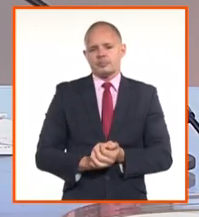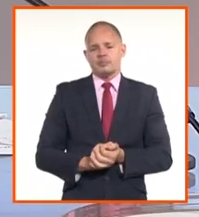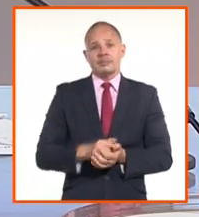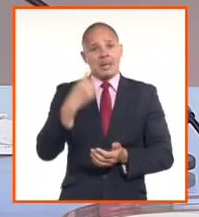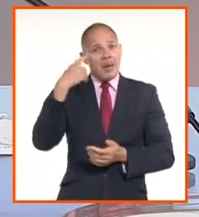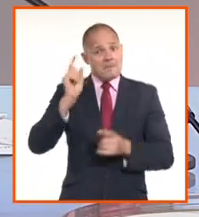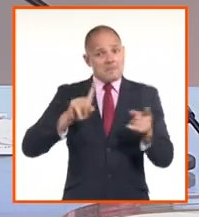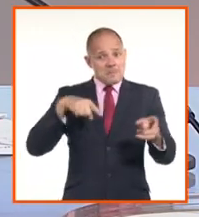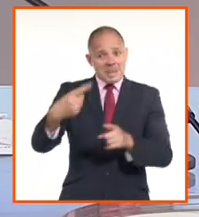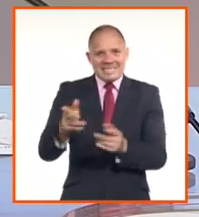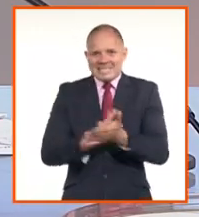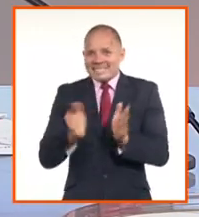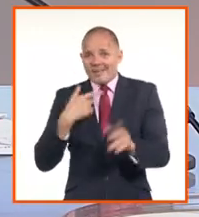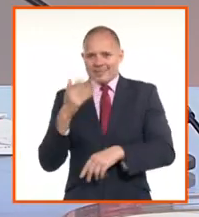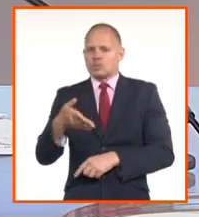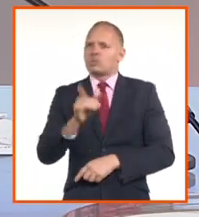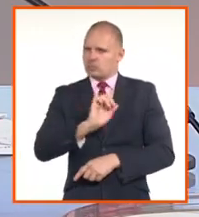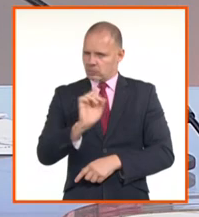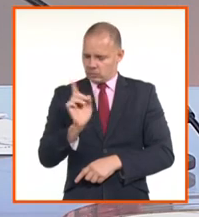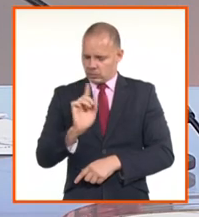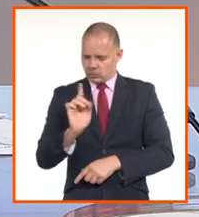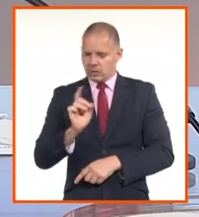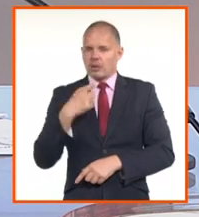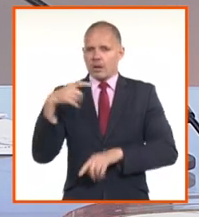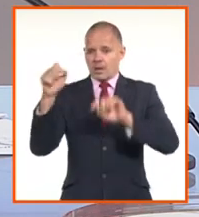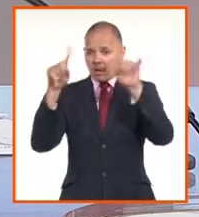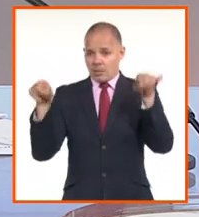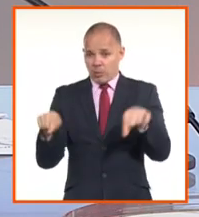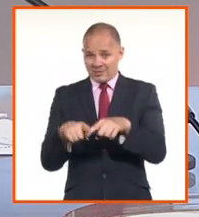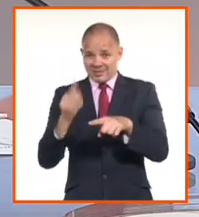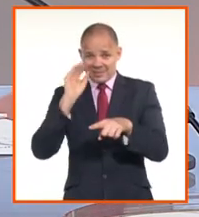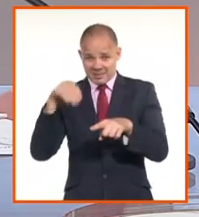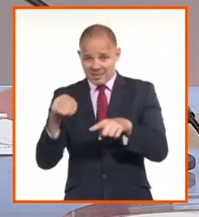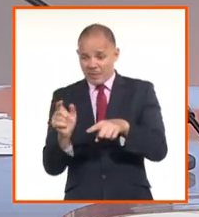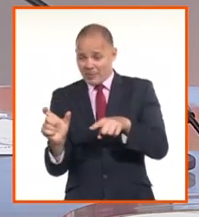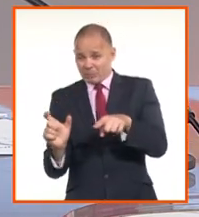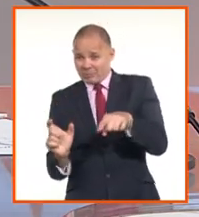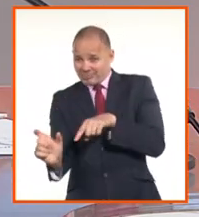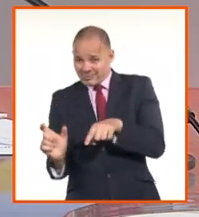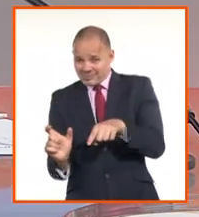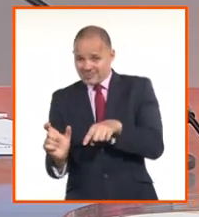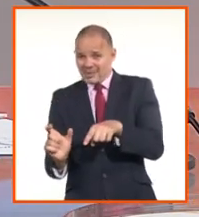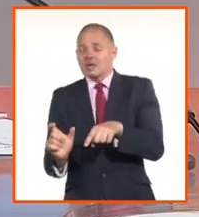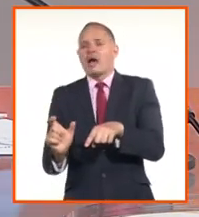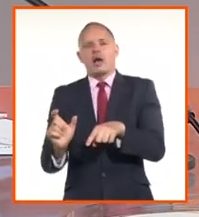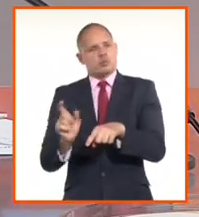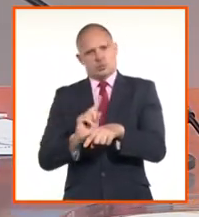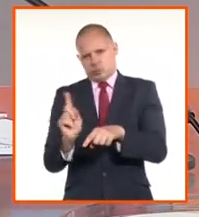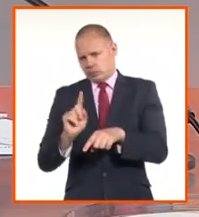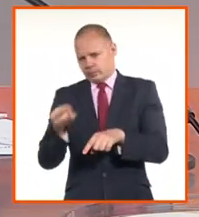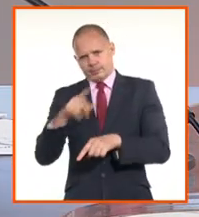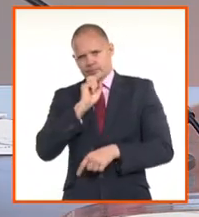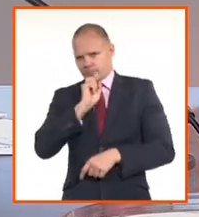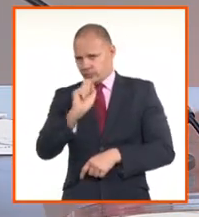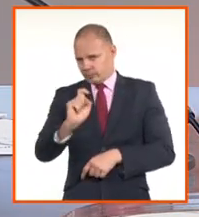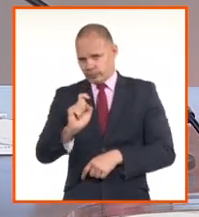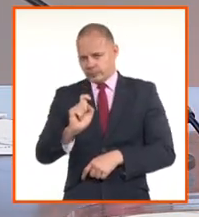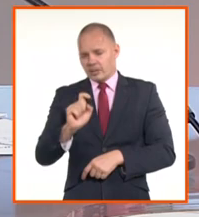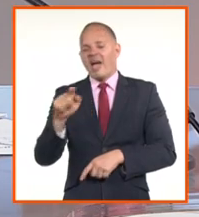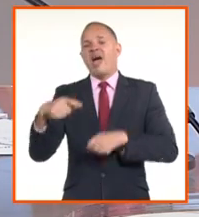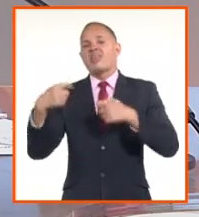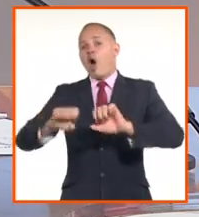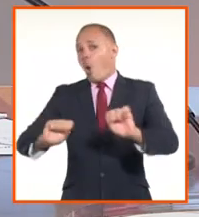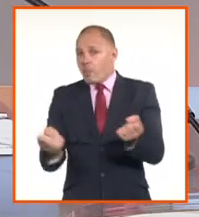mañana y por eso alerto que si se hacen transacciones por esas vías, no van a recibir el tipo de cambio de